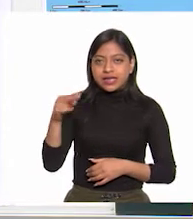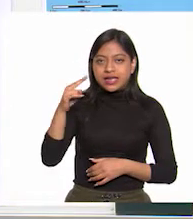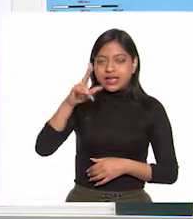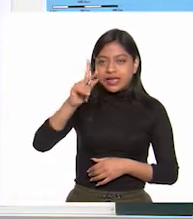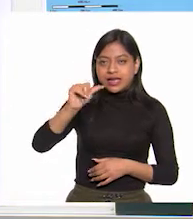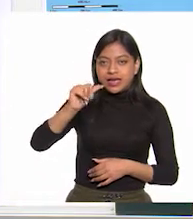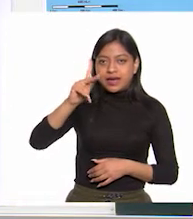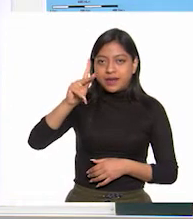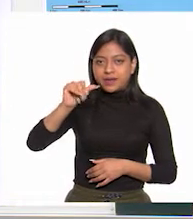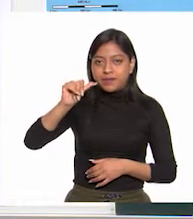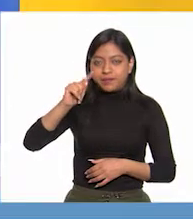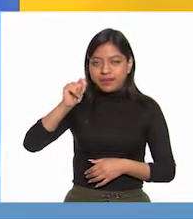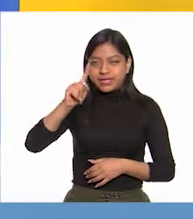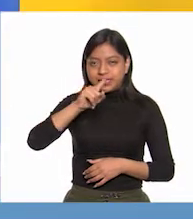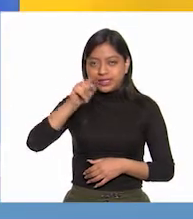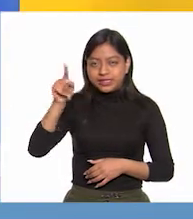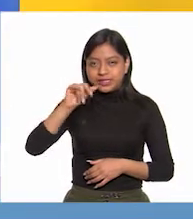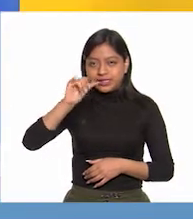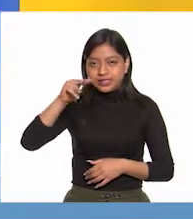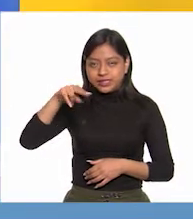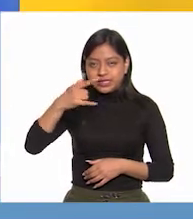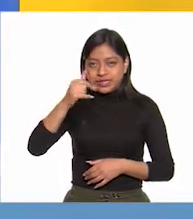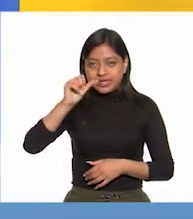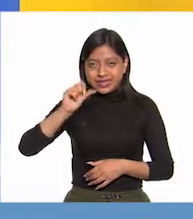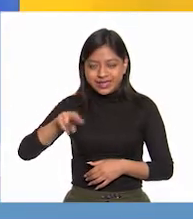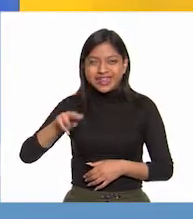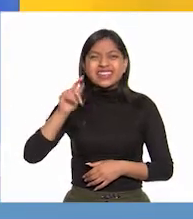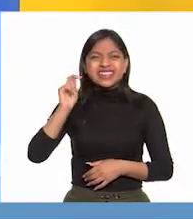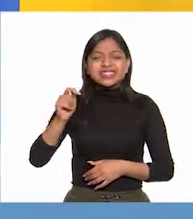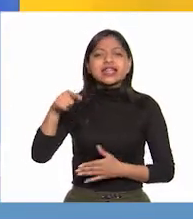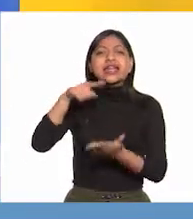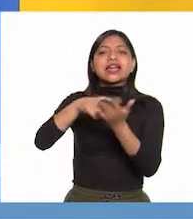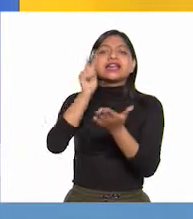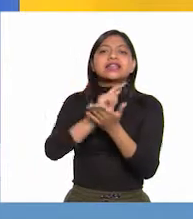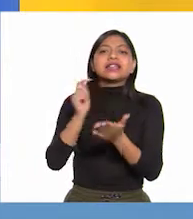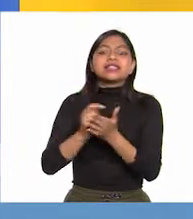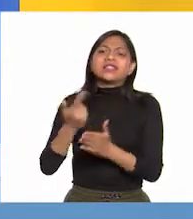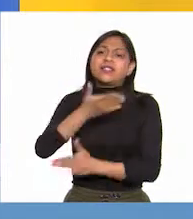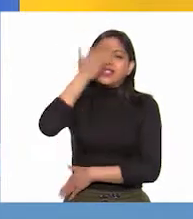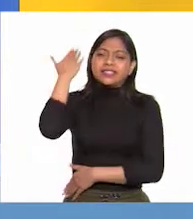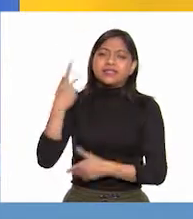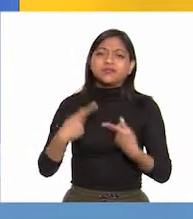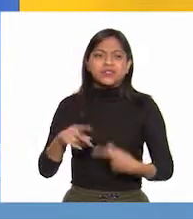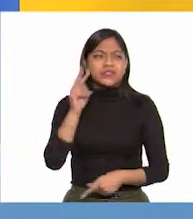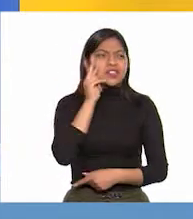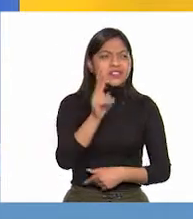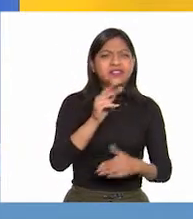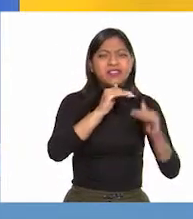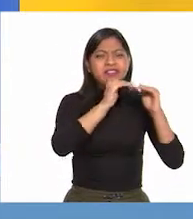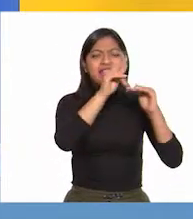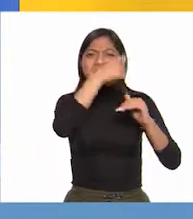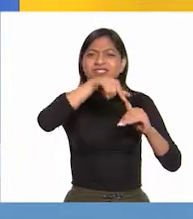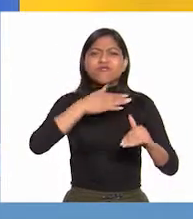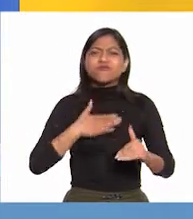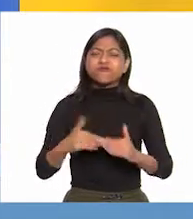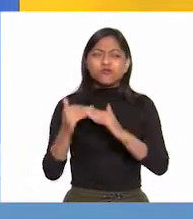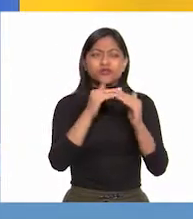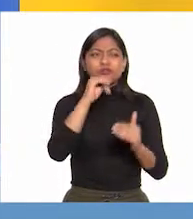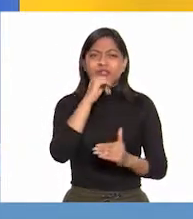que refleja la inconformidad ante las profundas desigualdades sociales y económicas de la sociedad novohispana.